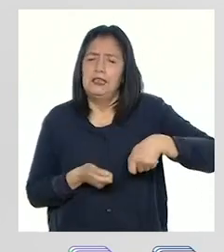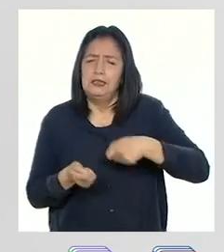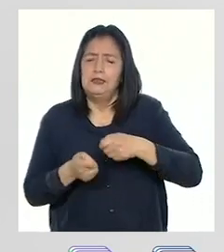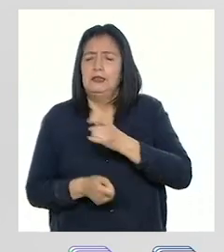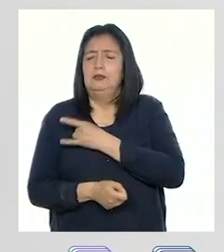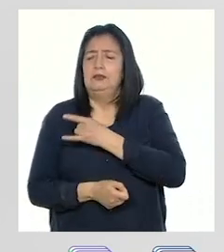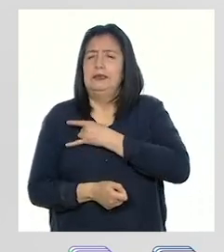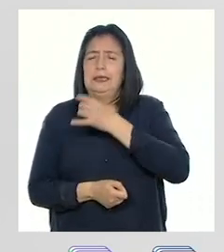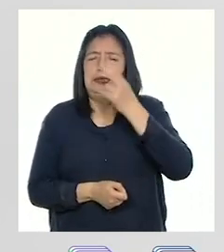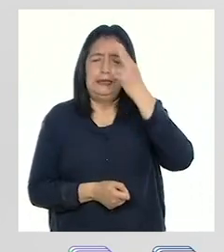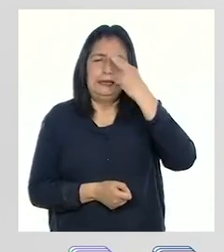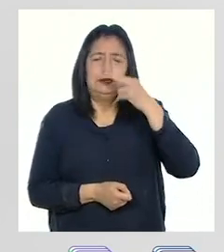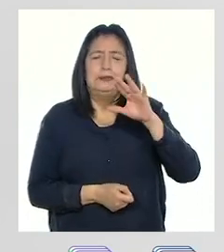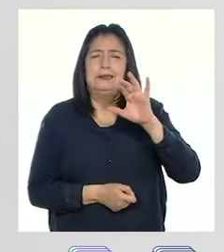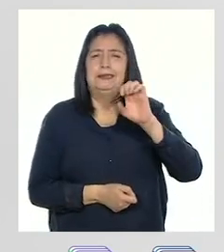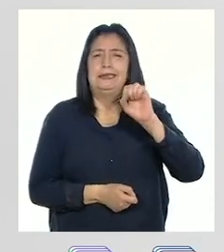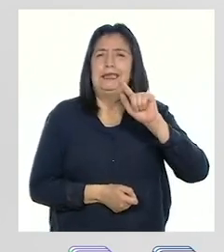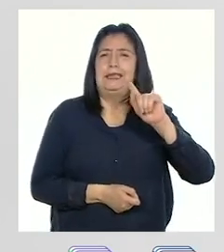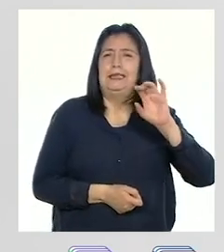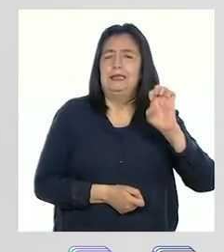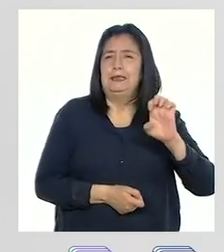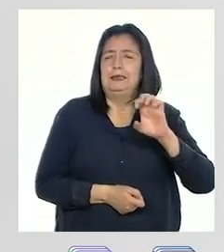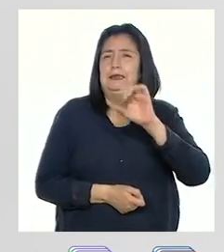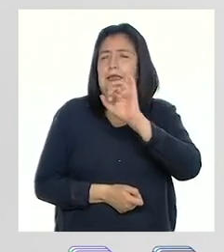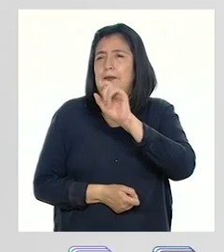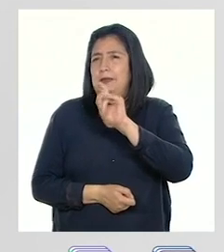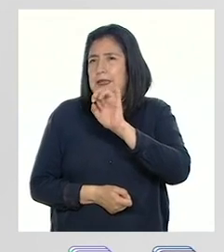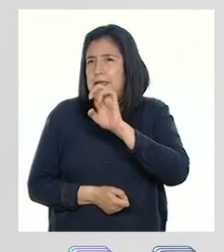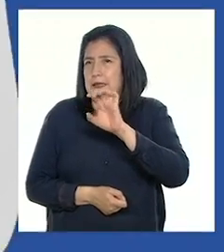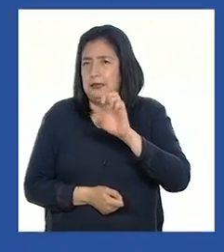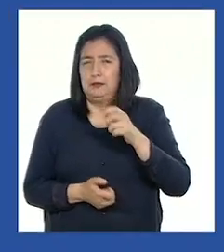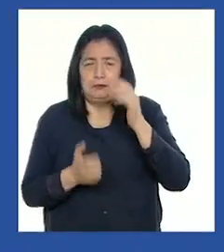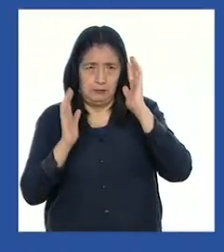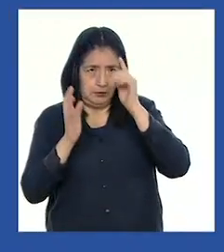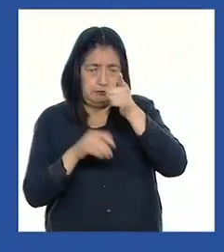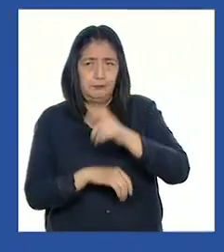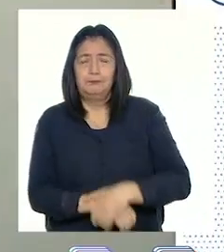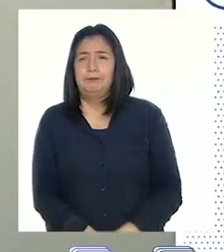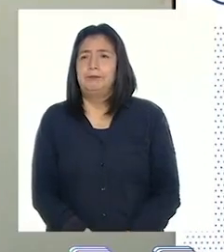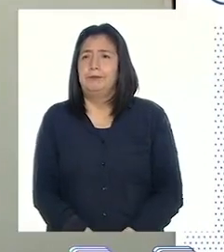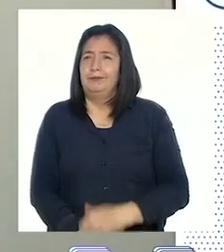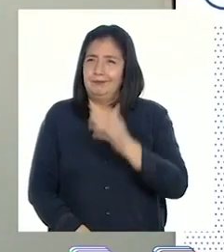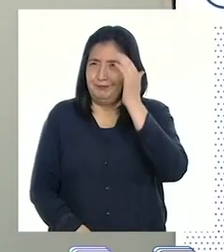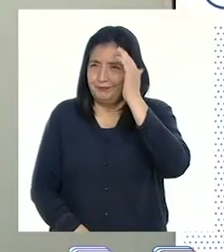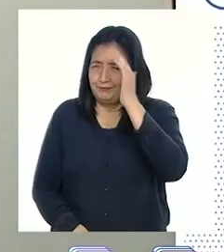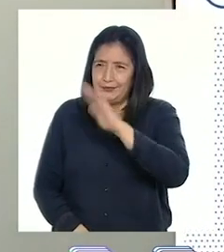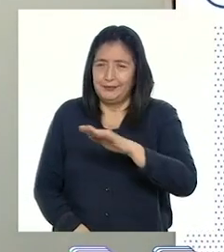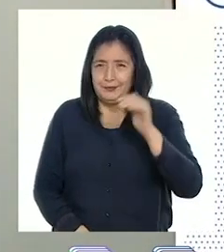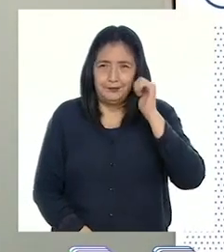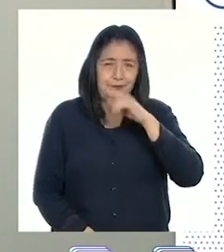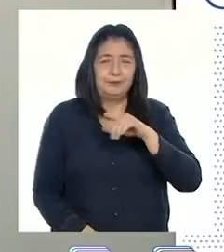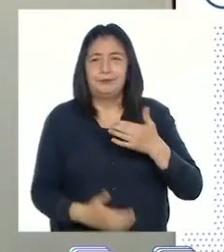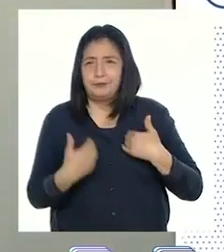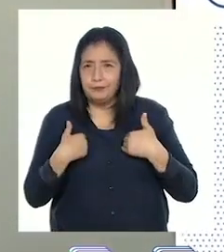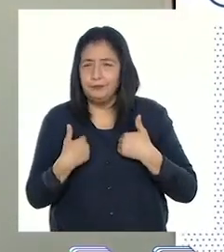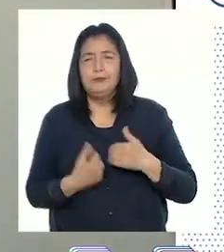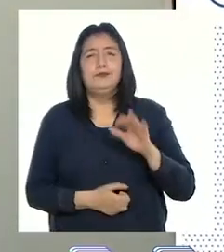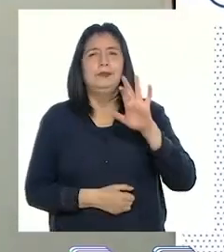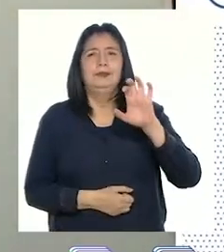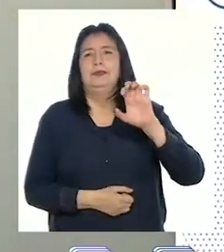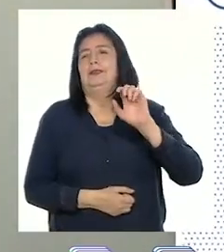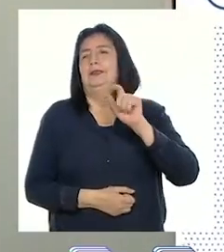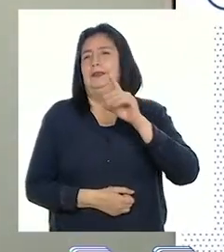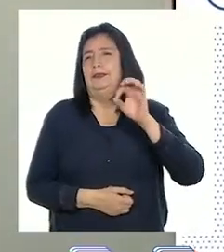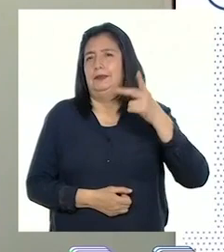Universidad Católica Sede Sapiense. ¡Vamos a escucharla! ¿Qué tal chicos y chicas? Mi nombre es Edith